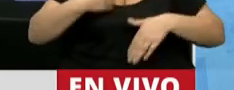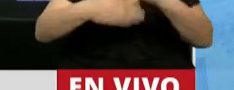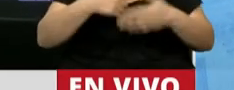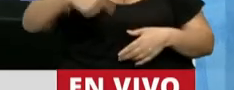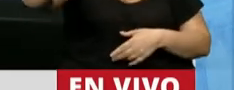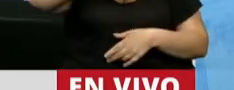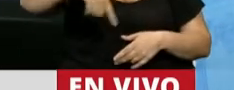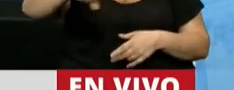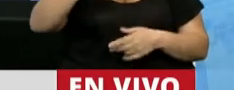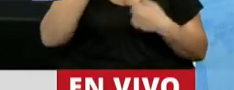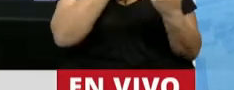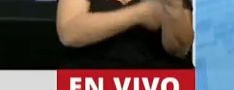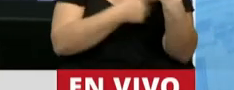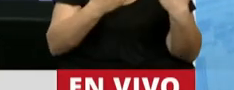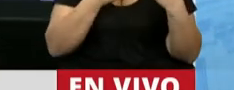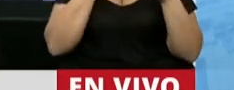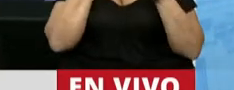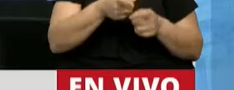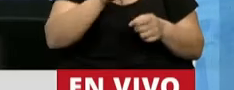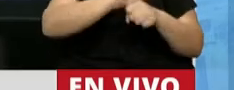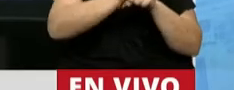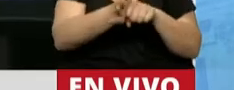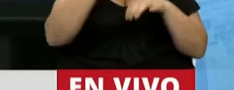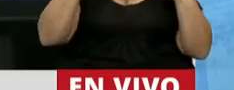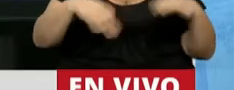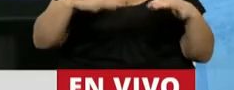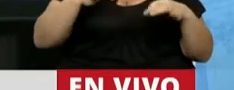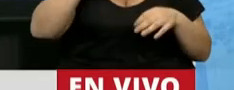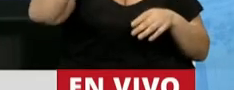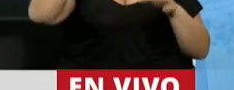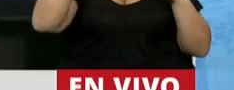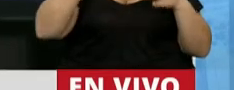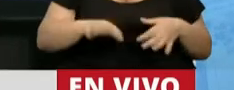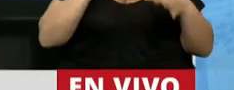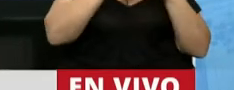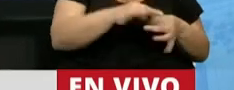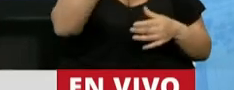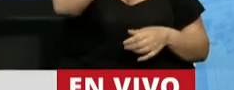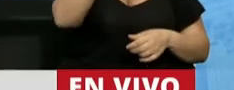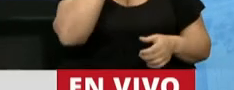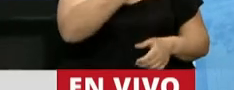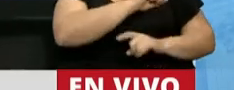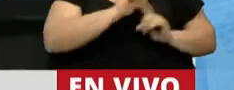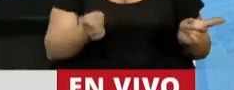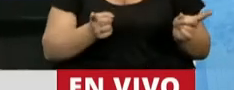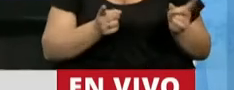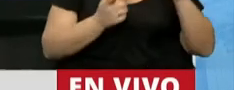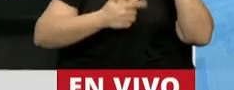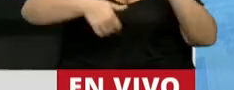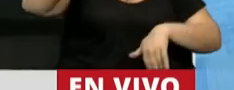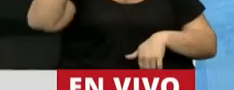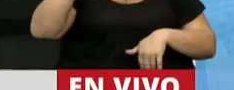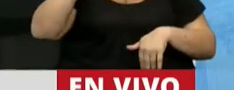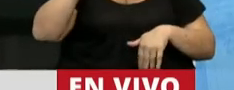Ustedes tienen todo el poder para combatir la pandemia, pero lo tienen que hacer dentro de la Constitución, no fuera de ella. La mayoría